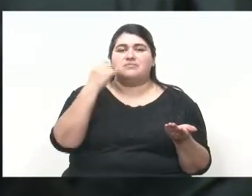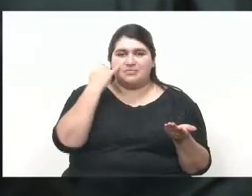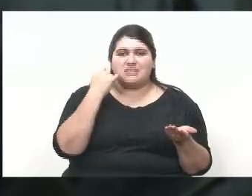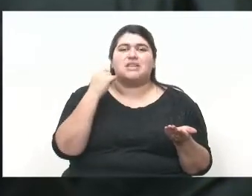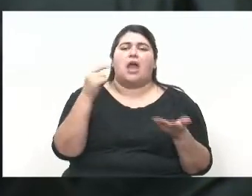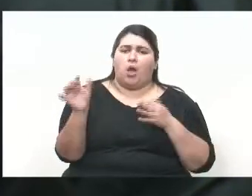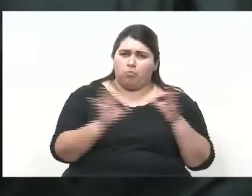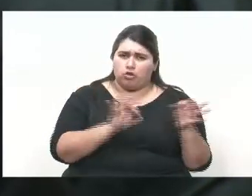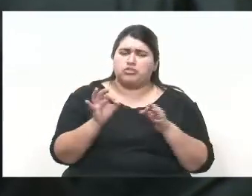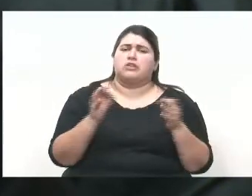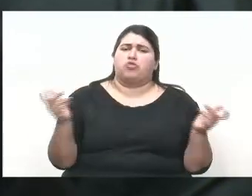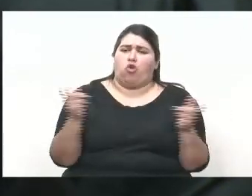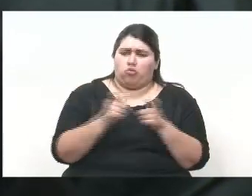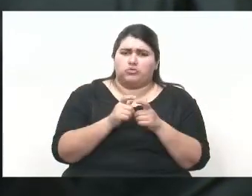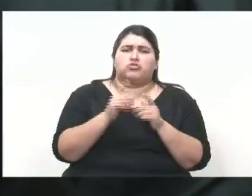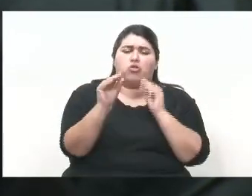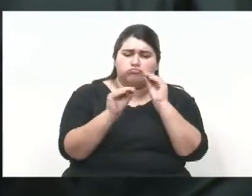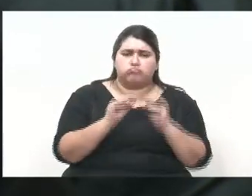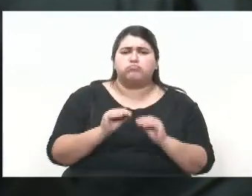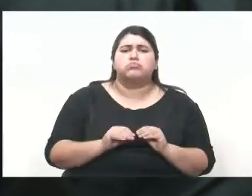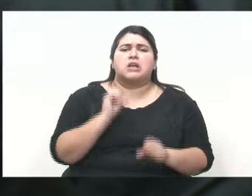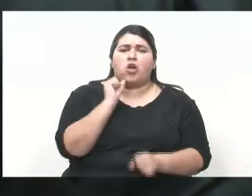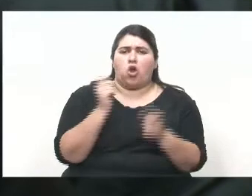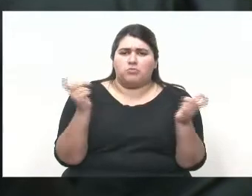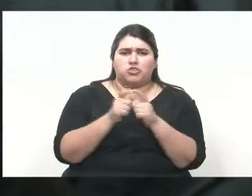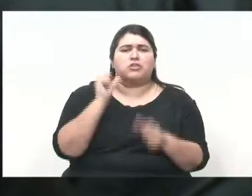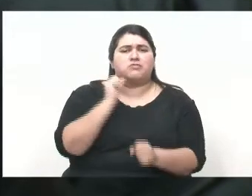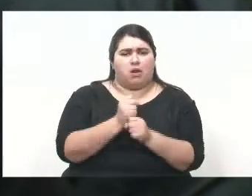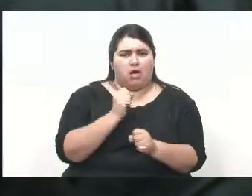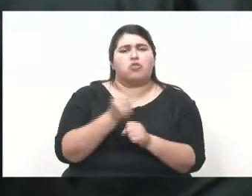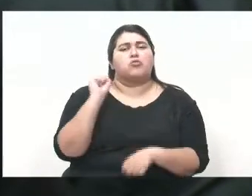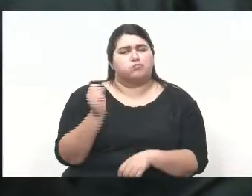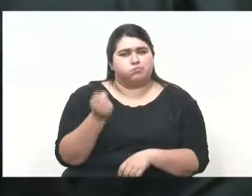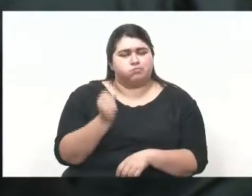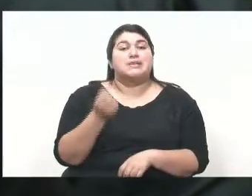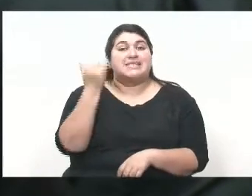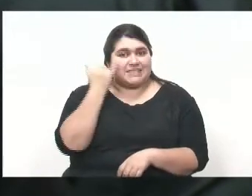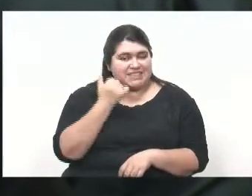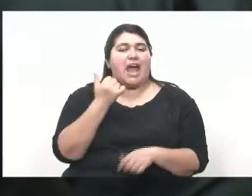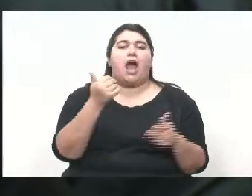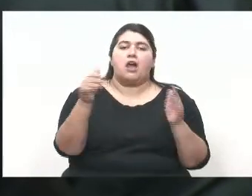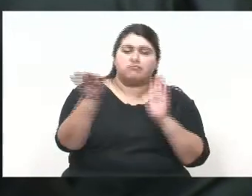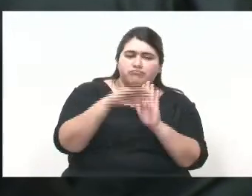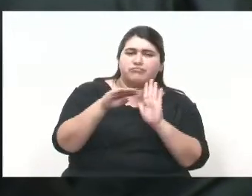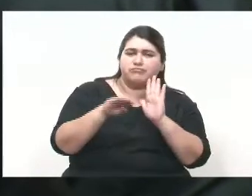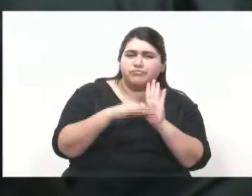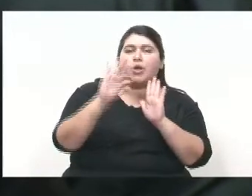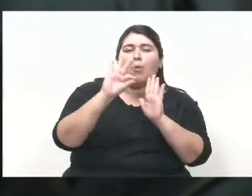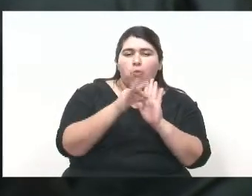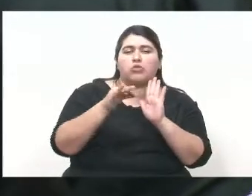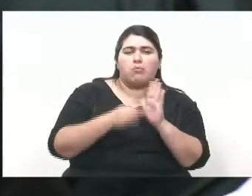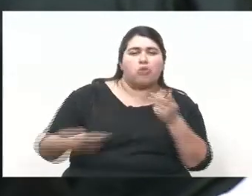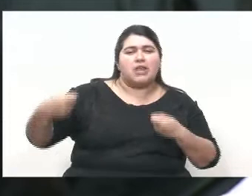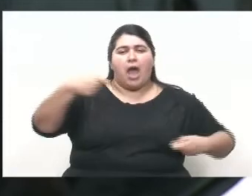muy trabajado en la Comisión de Trabajo y se consensuaron modificaciones y aportes de varios